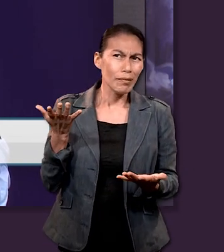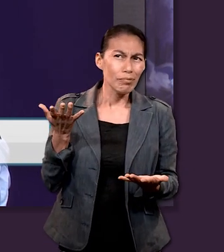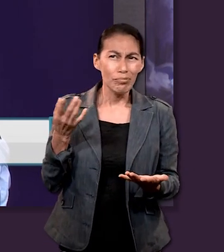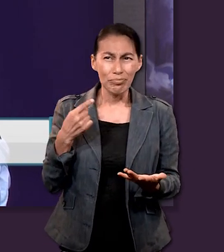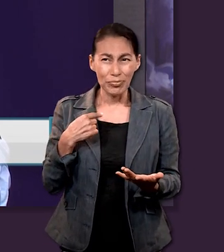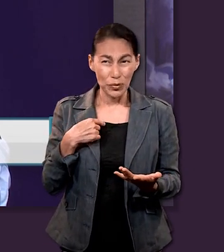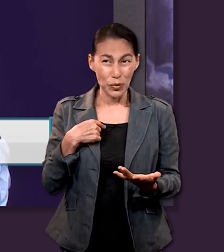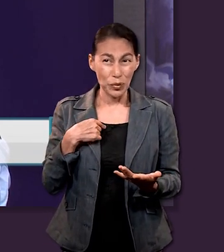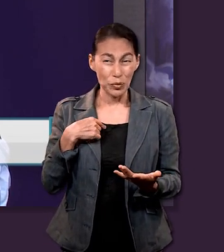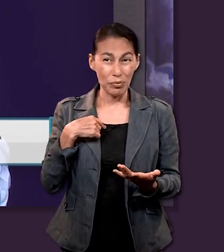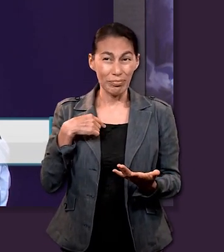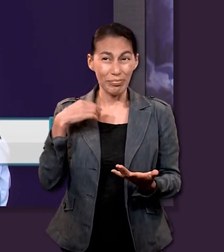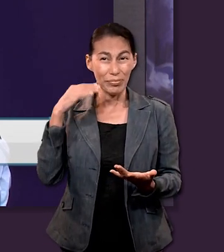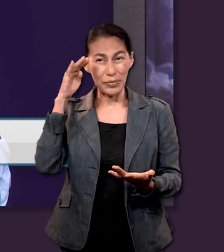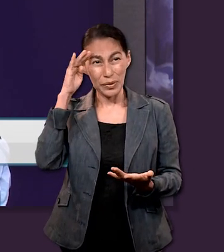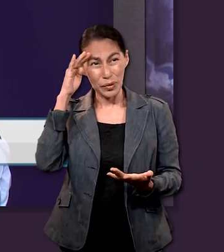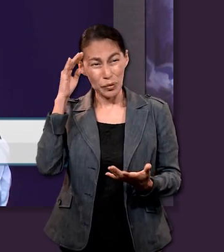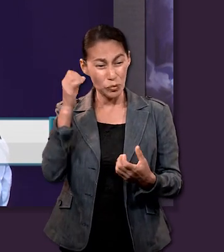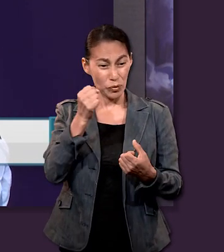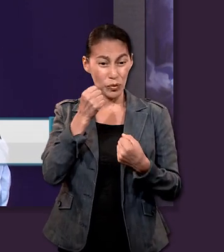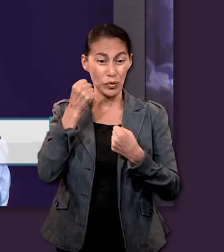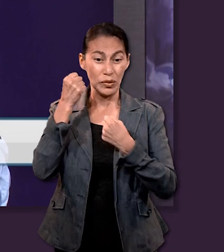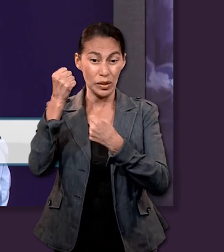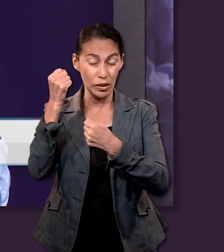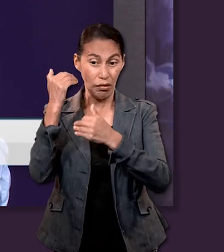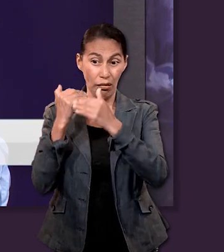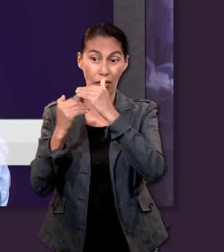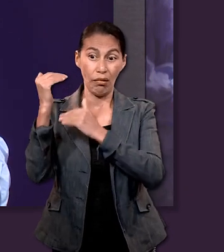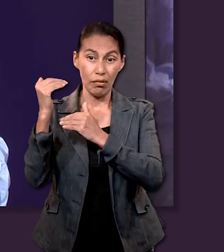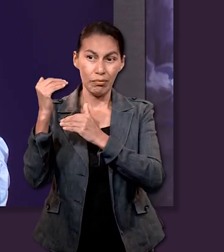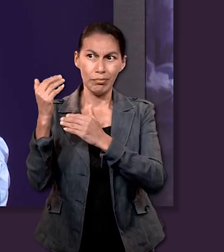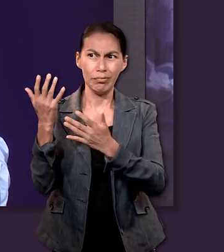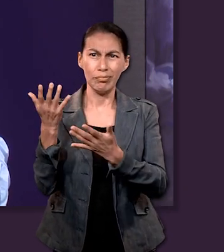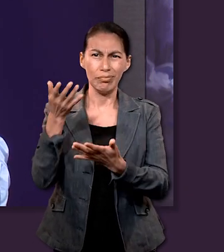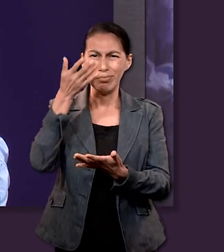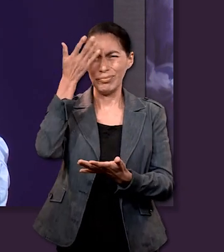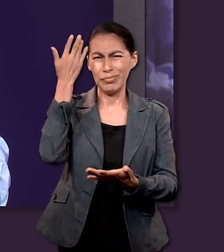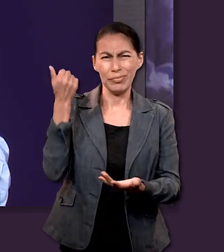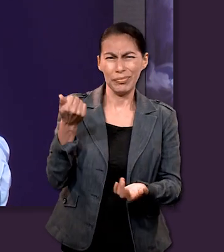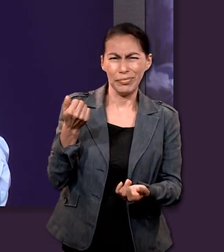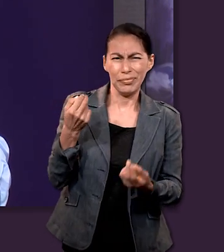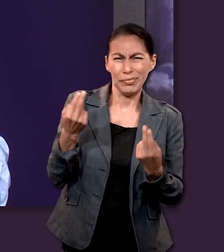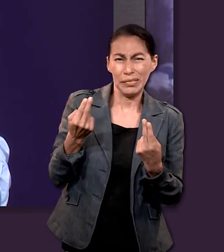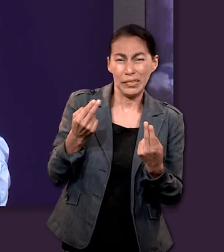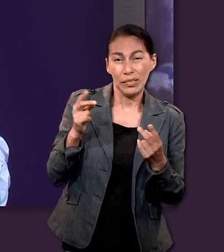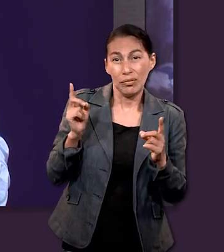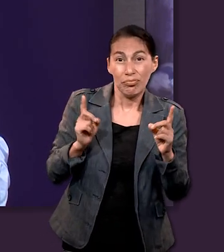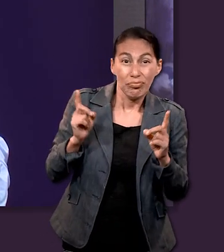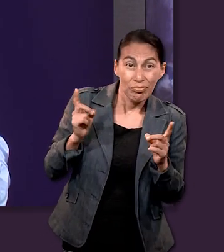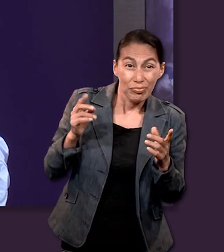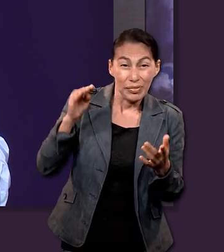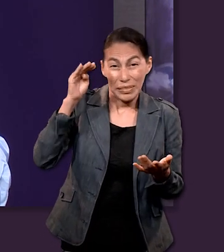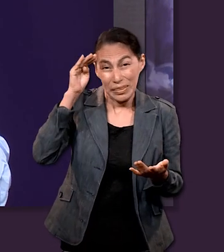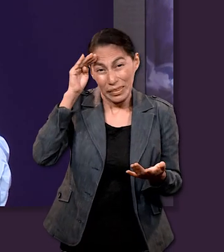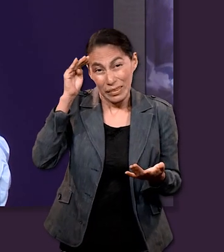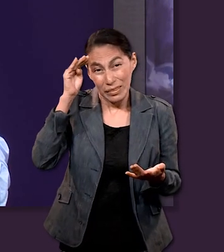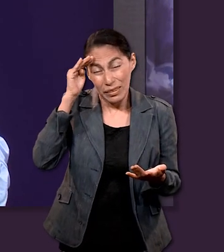Realmente no he pensado si me gustaría tener algún poder. Necesito tal vez